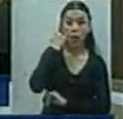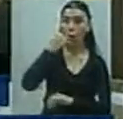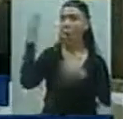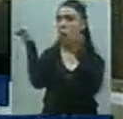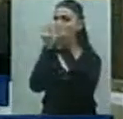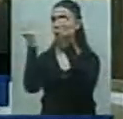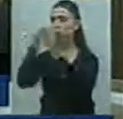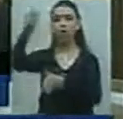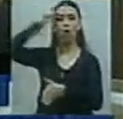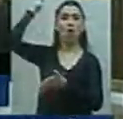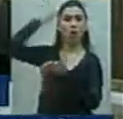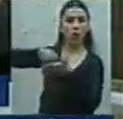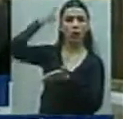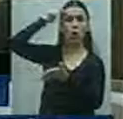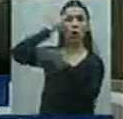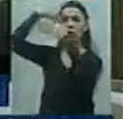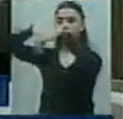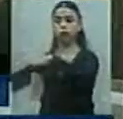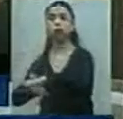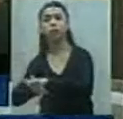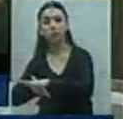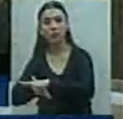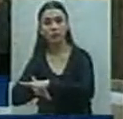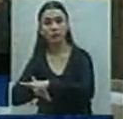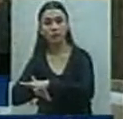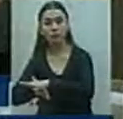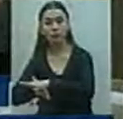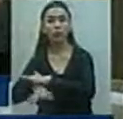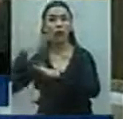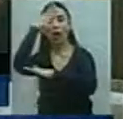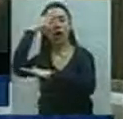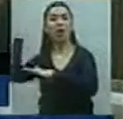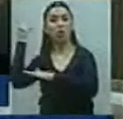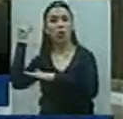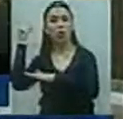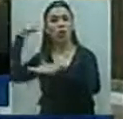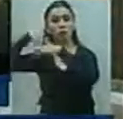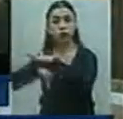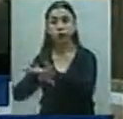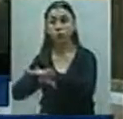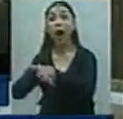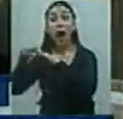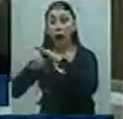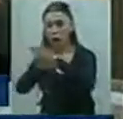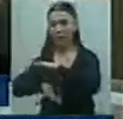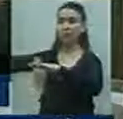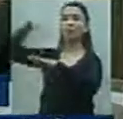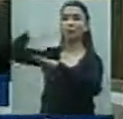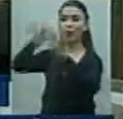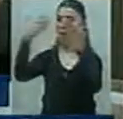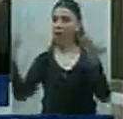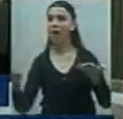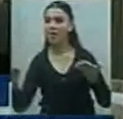tiempo. Esos juicios han avanzado en forma estrepitosa en estos meses. Es tarea de la justicia.